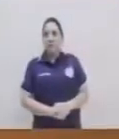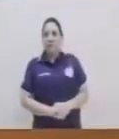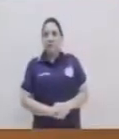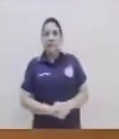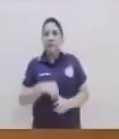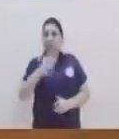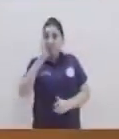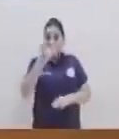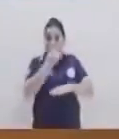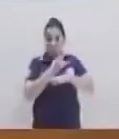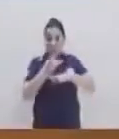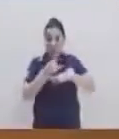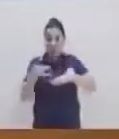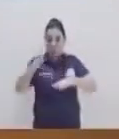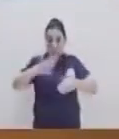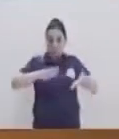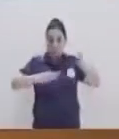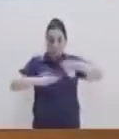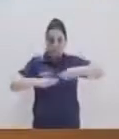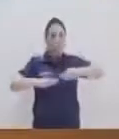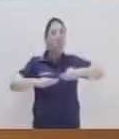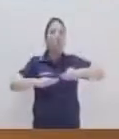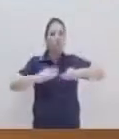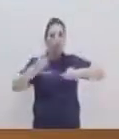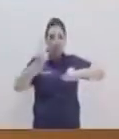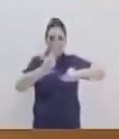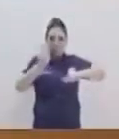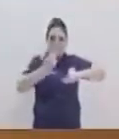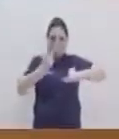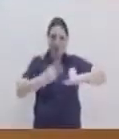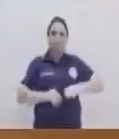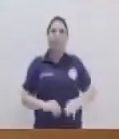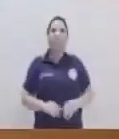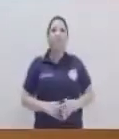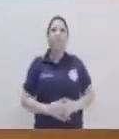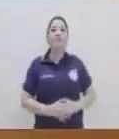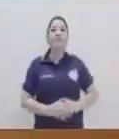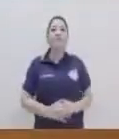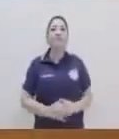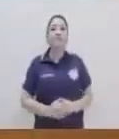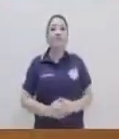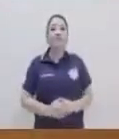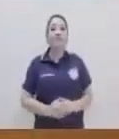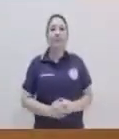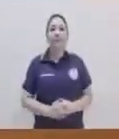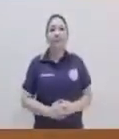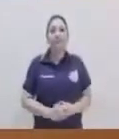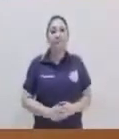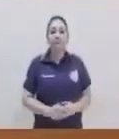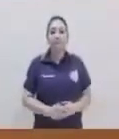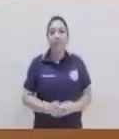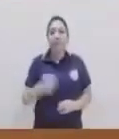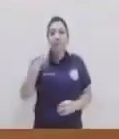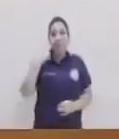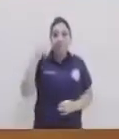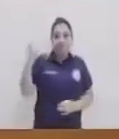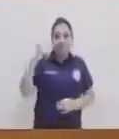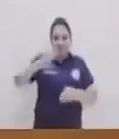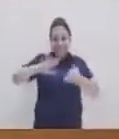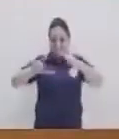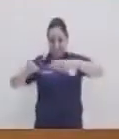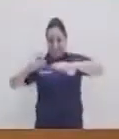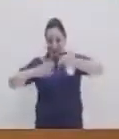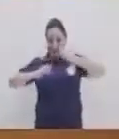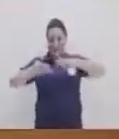Siempre utilizando los dos lados de nuestro foco. Siempre utilizando los dos lados de nuestro foco. Correcto. Y entonces vemos que